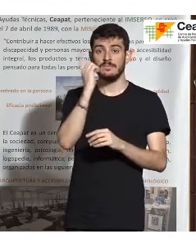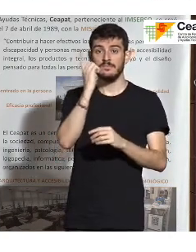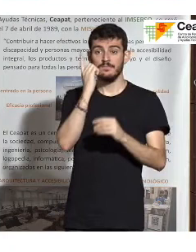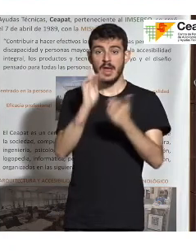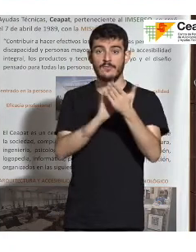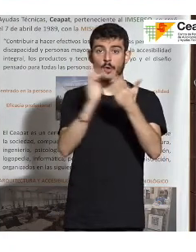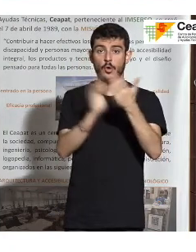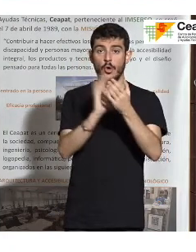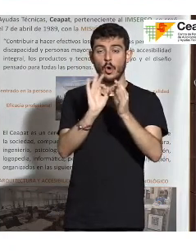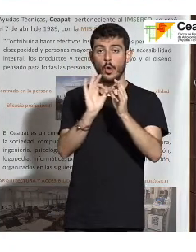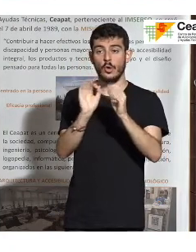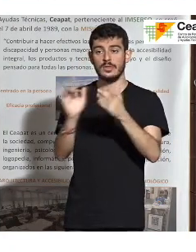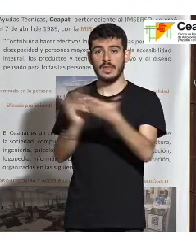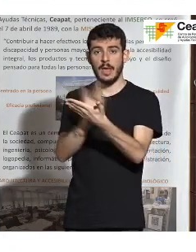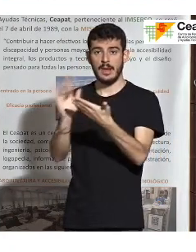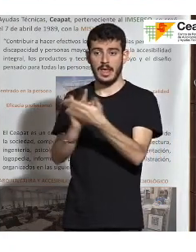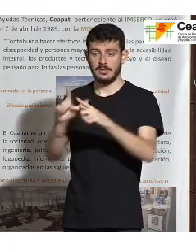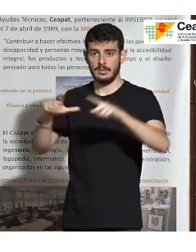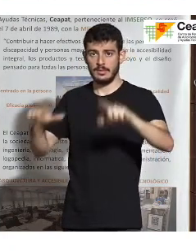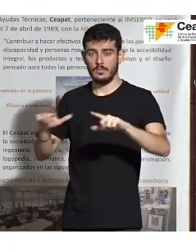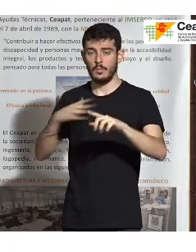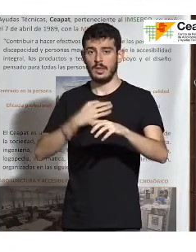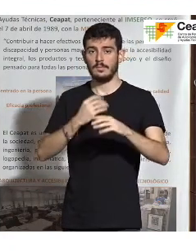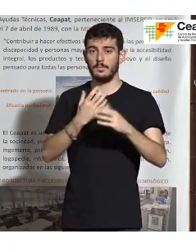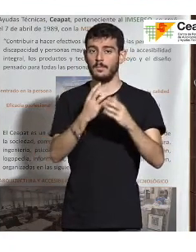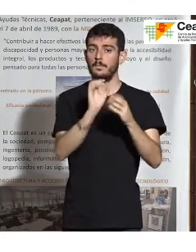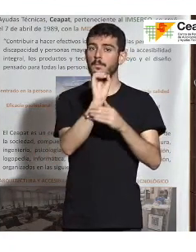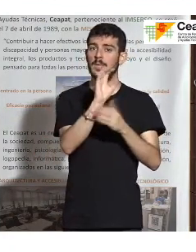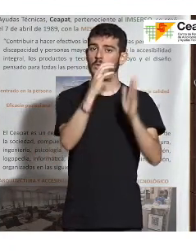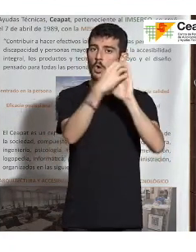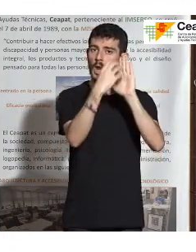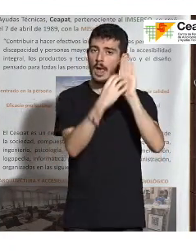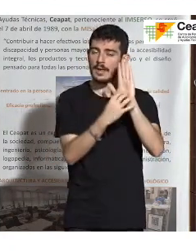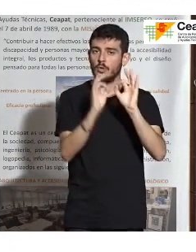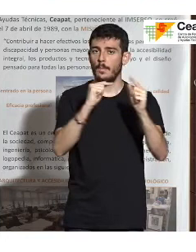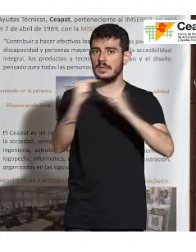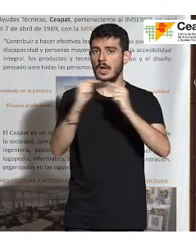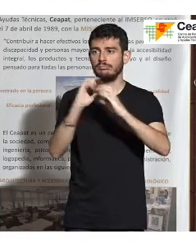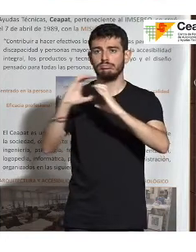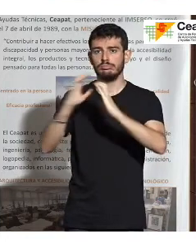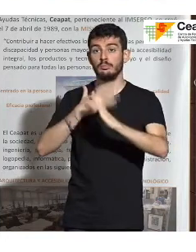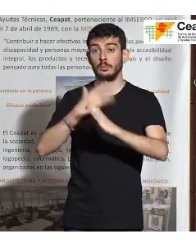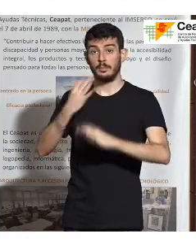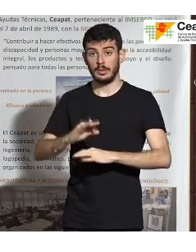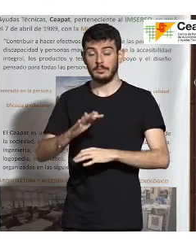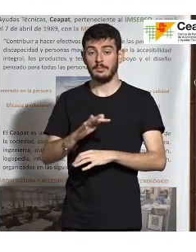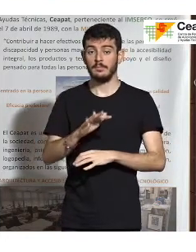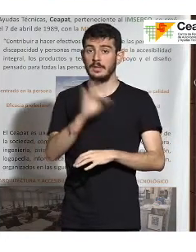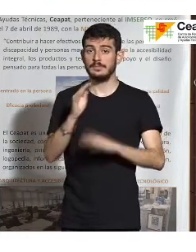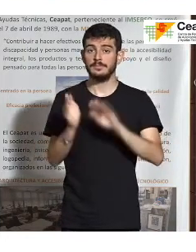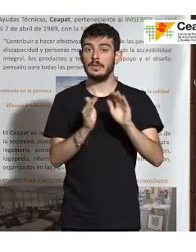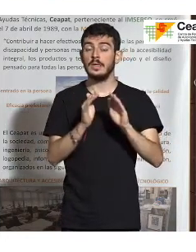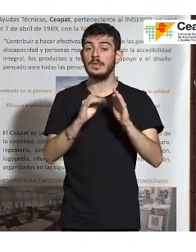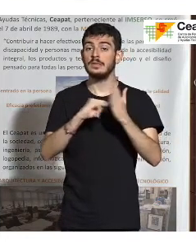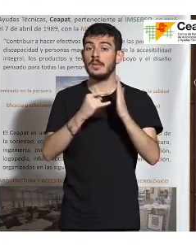pictogramas o mensajes. Se han adaptado sistemas para que los sistemas de activación puedan ser utilizados con